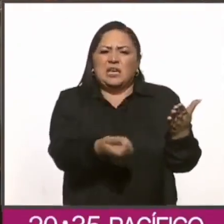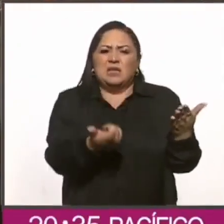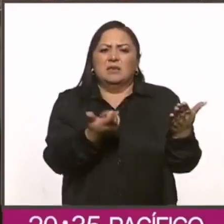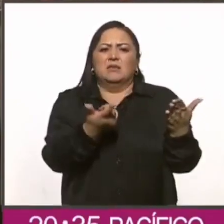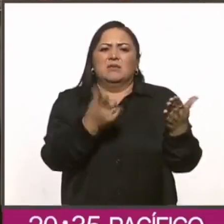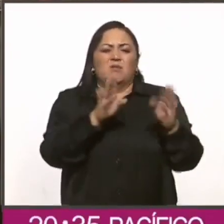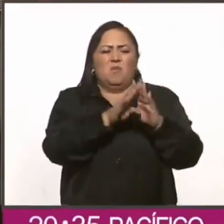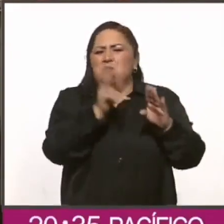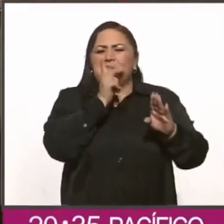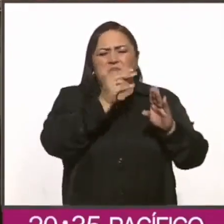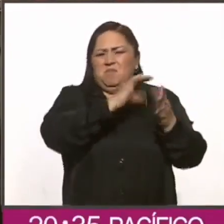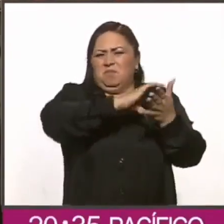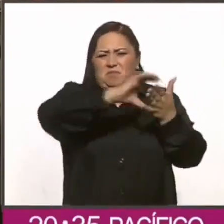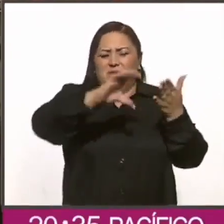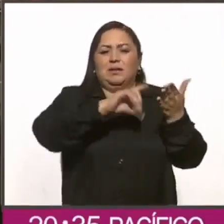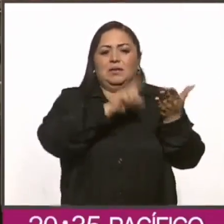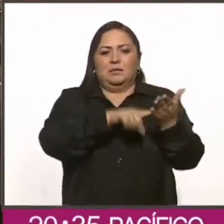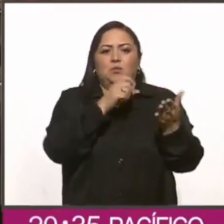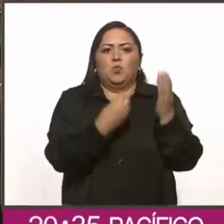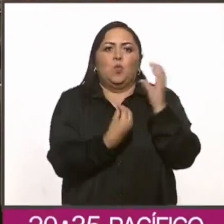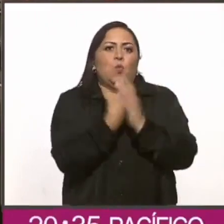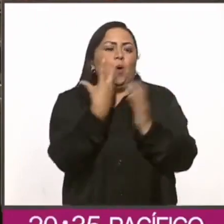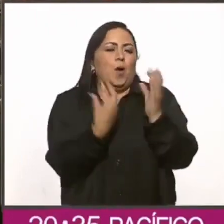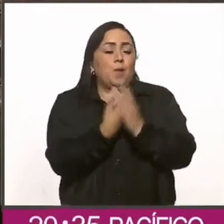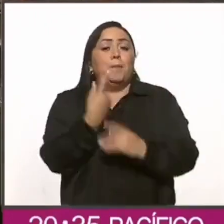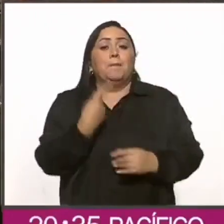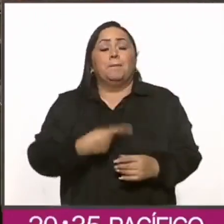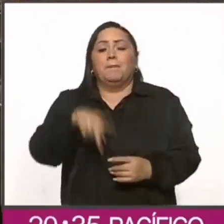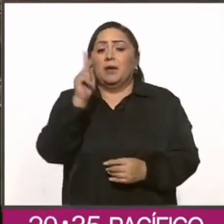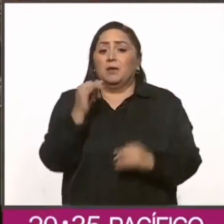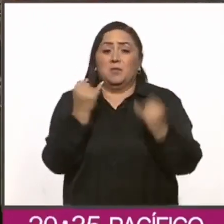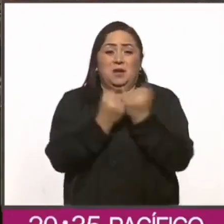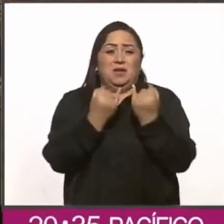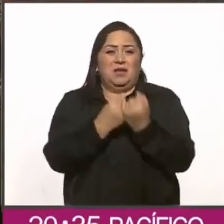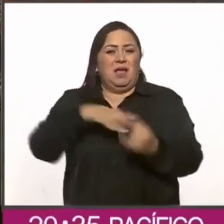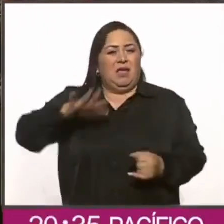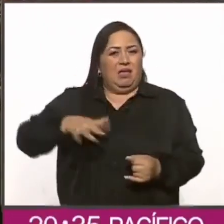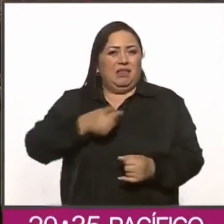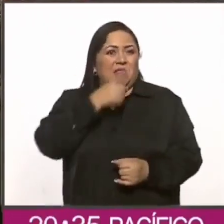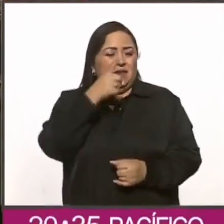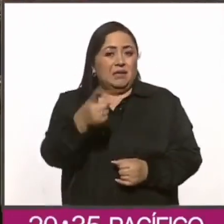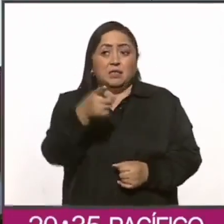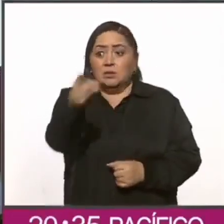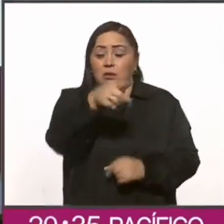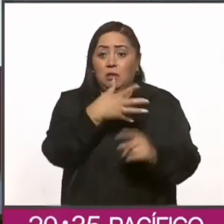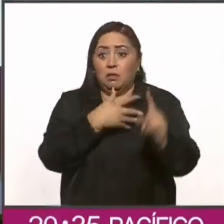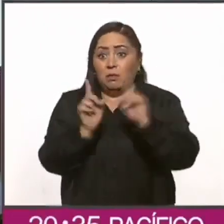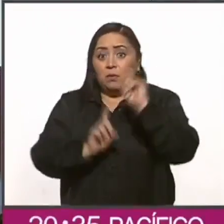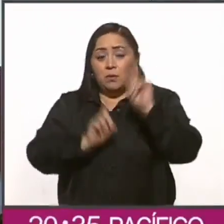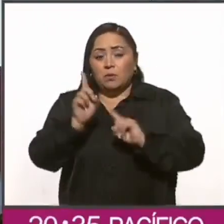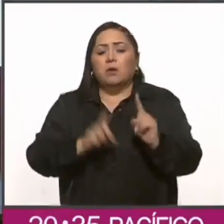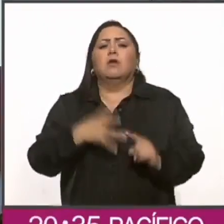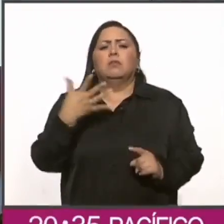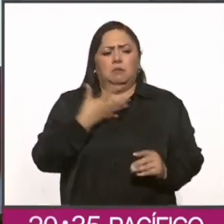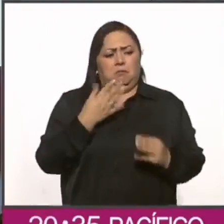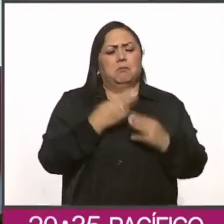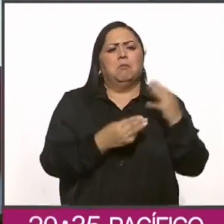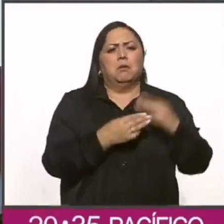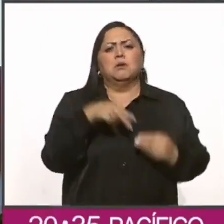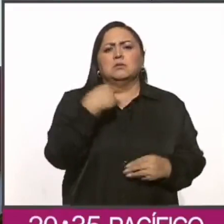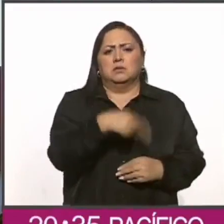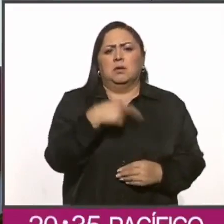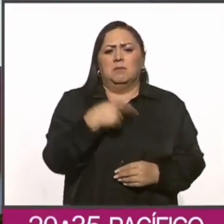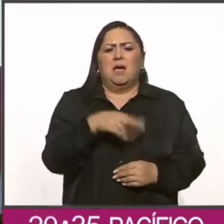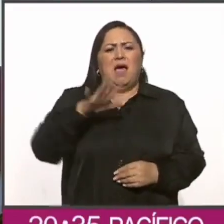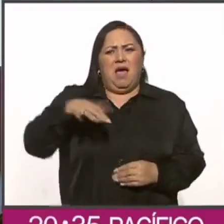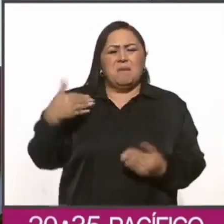simetría central, qué es el concepto nuevo. Pero si igual como les dije hay alguna duda, tenemos un material que se llama,